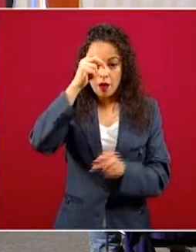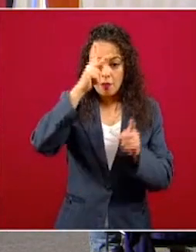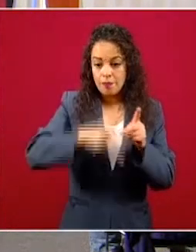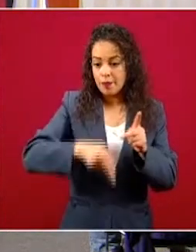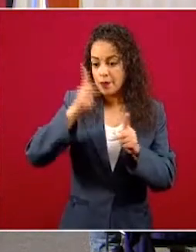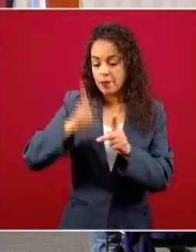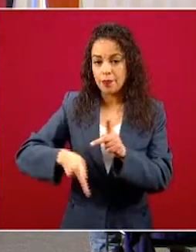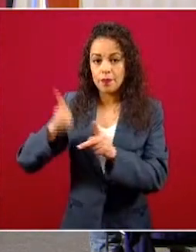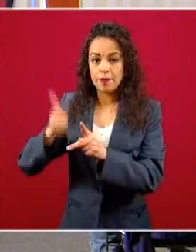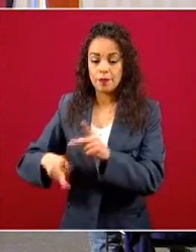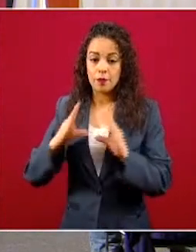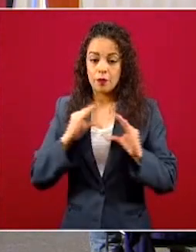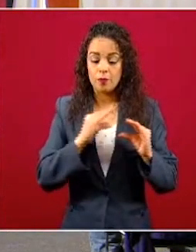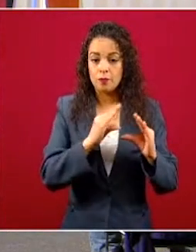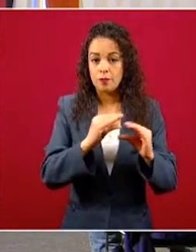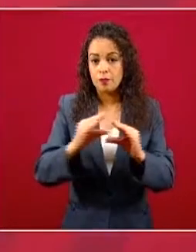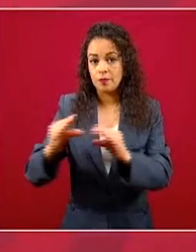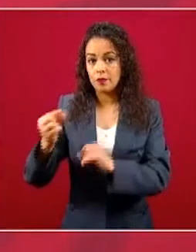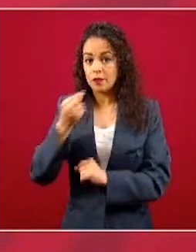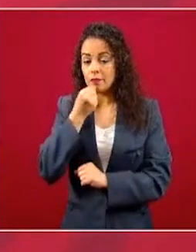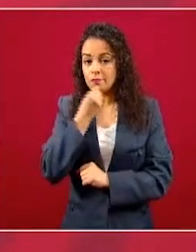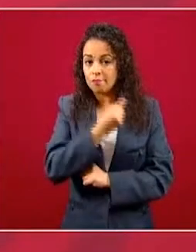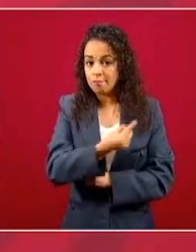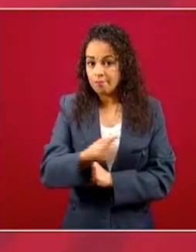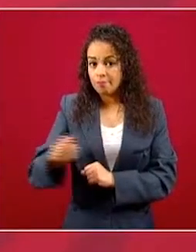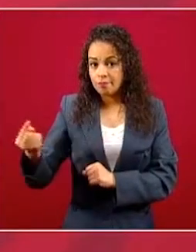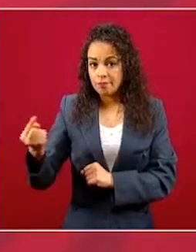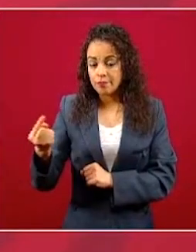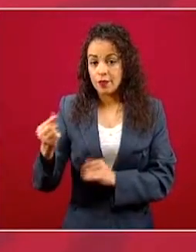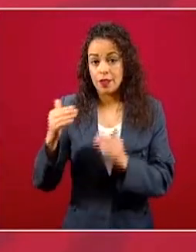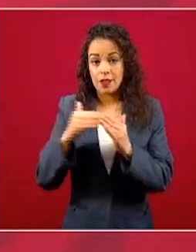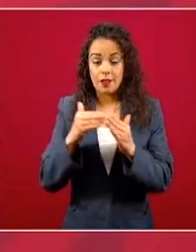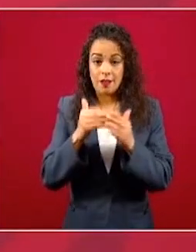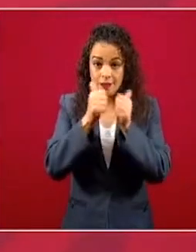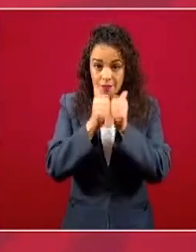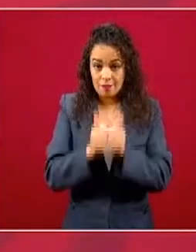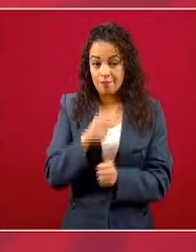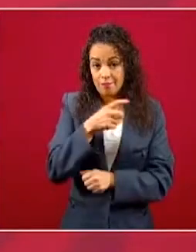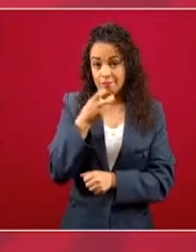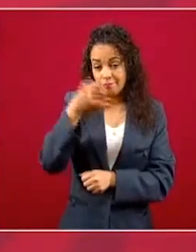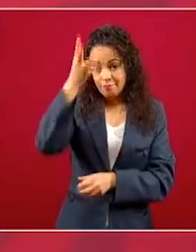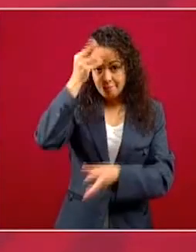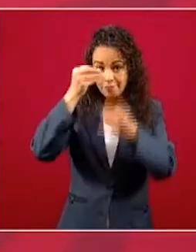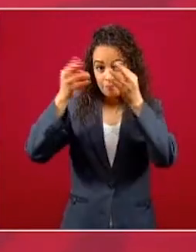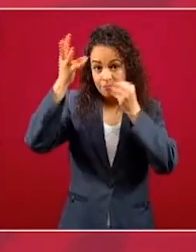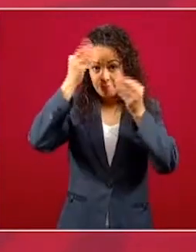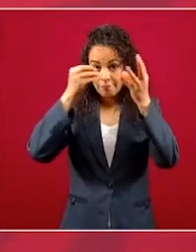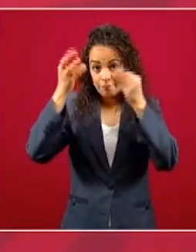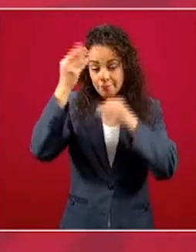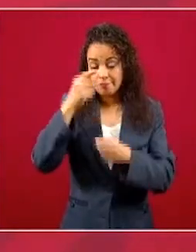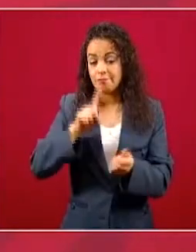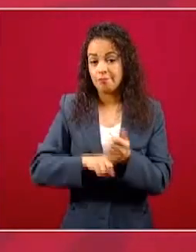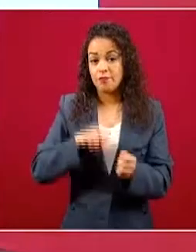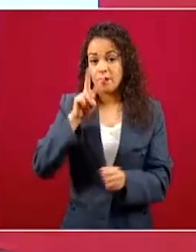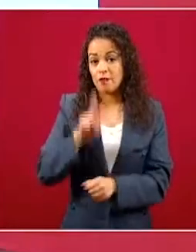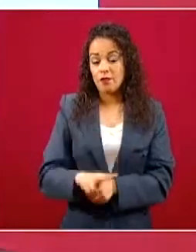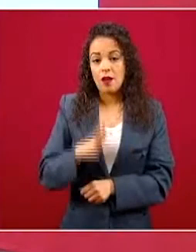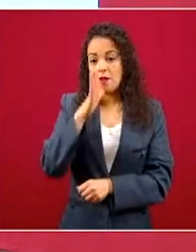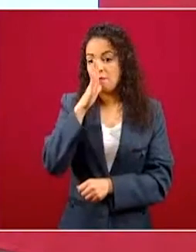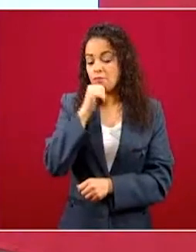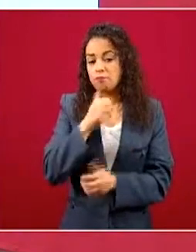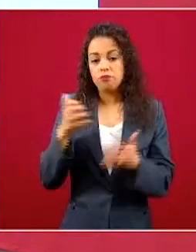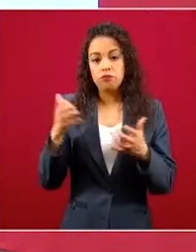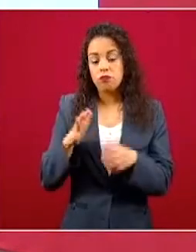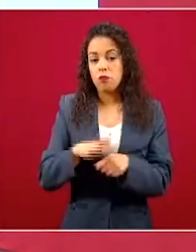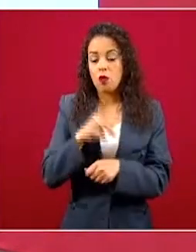a distancia desde casa hubiera sido imposible sin el compromiso a fondo del Magisterio con